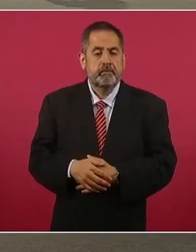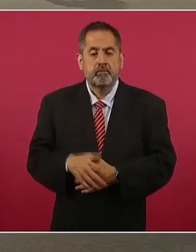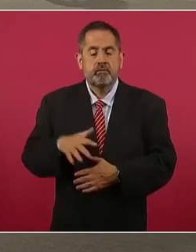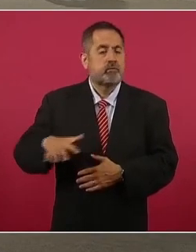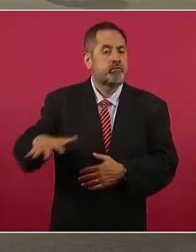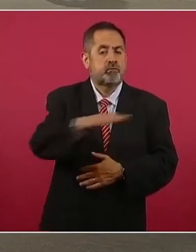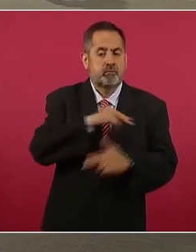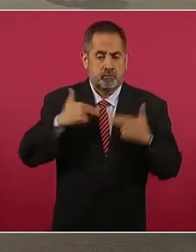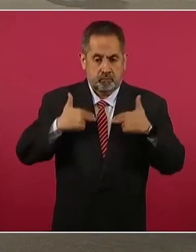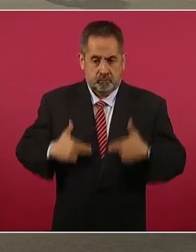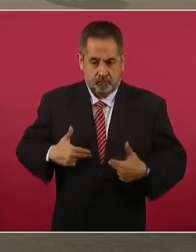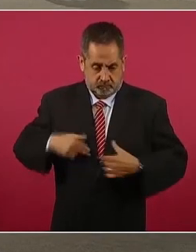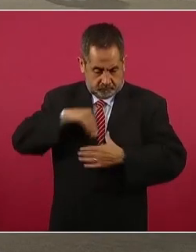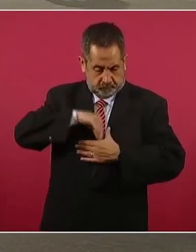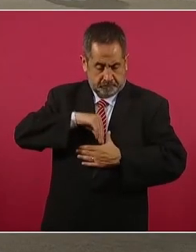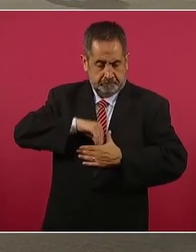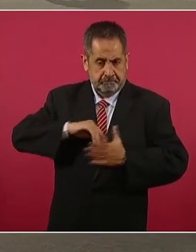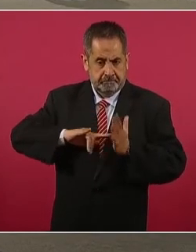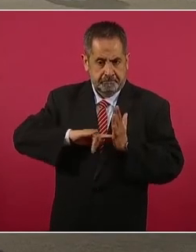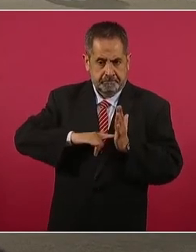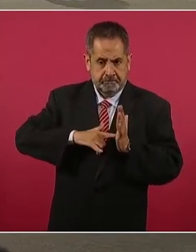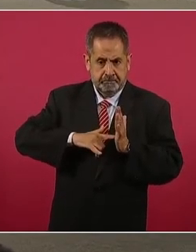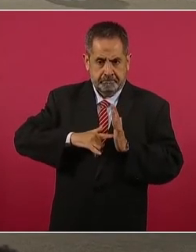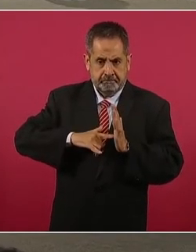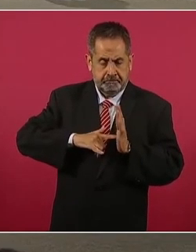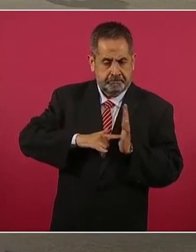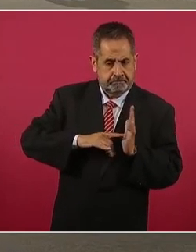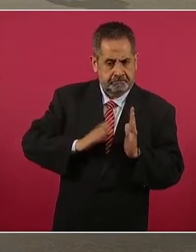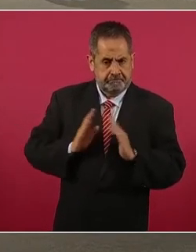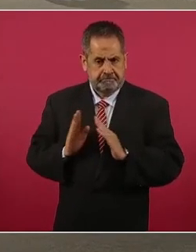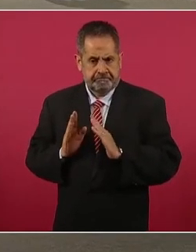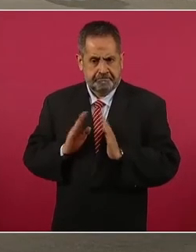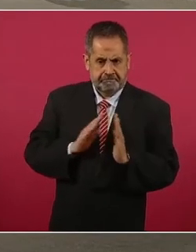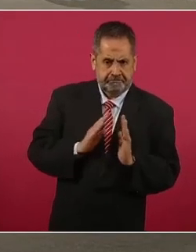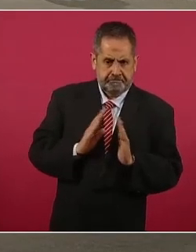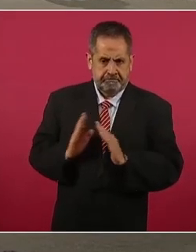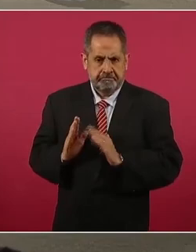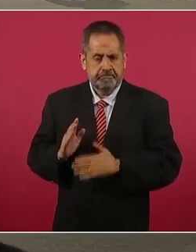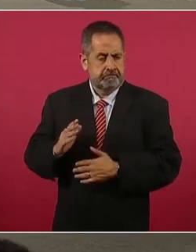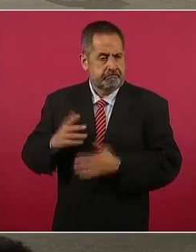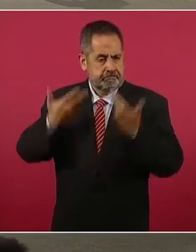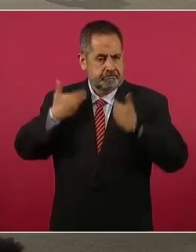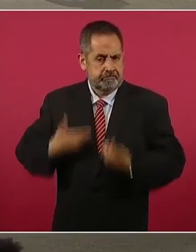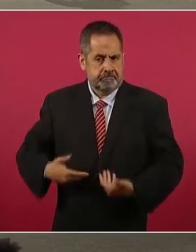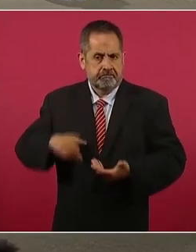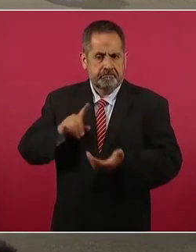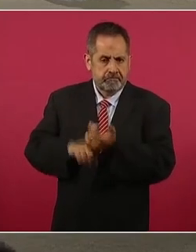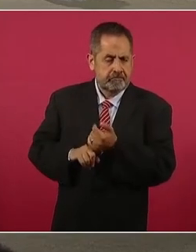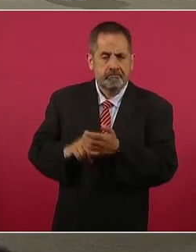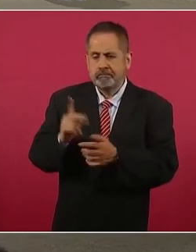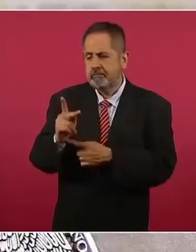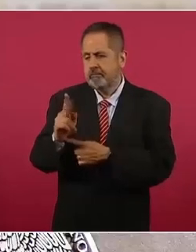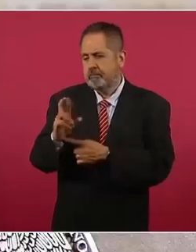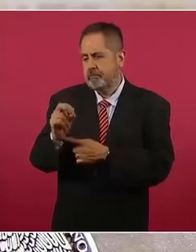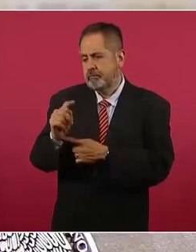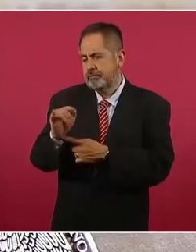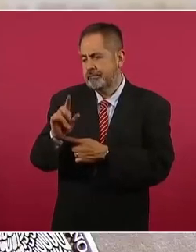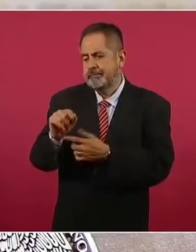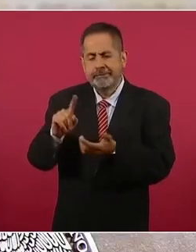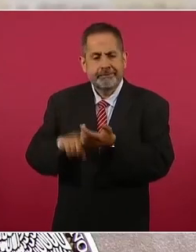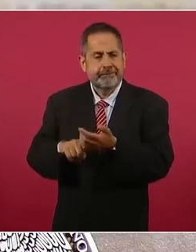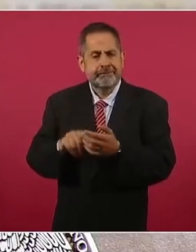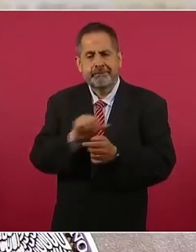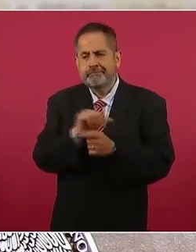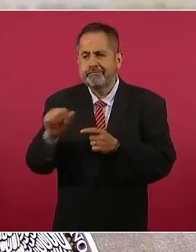tenemos relojes biológicos que se encargan de regular las funciones de diferentes proteínas y órganos desde la vida fetal.